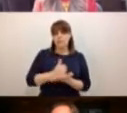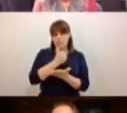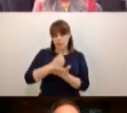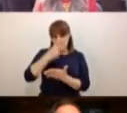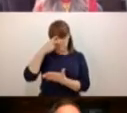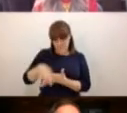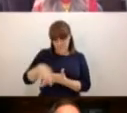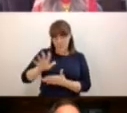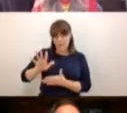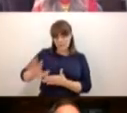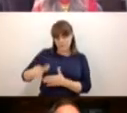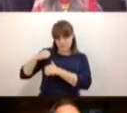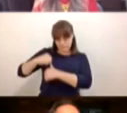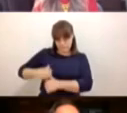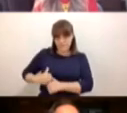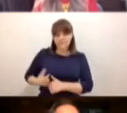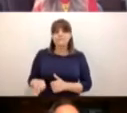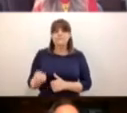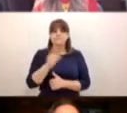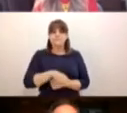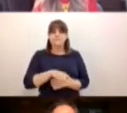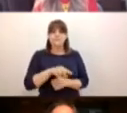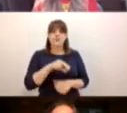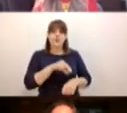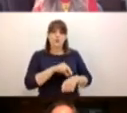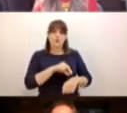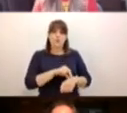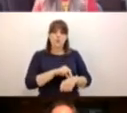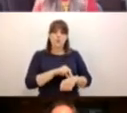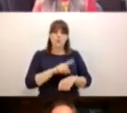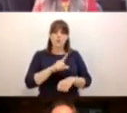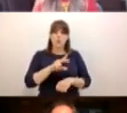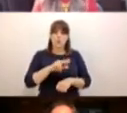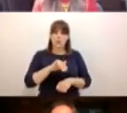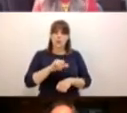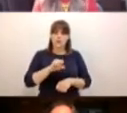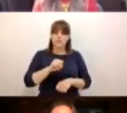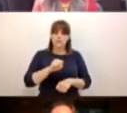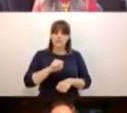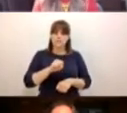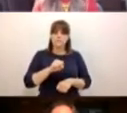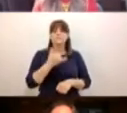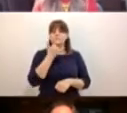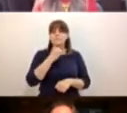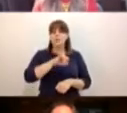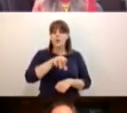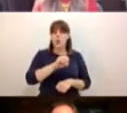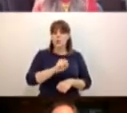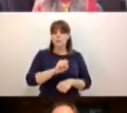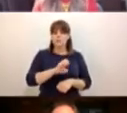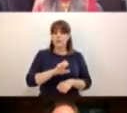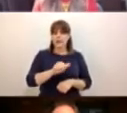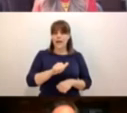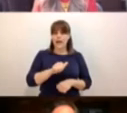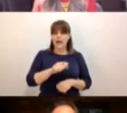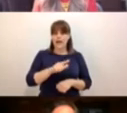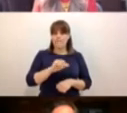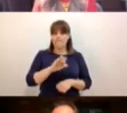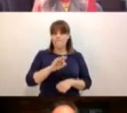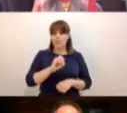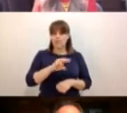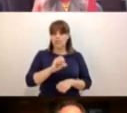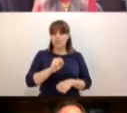de la Ciudad de México. Por supuesto, al doctor Luis Alfonso, José Alfonso Mejía López, que nos da mucho gusto ya